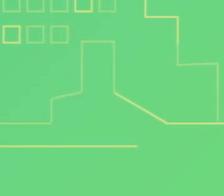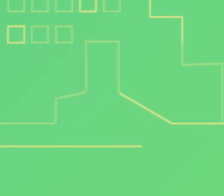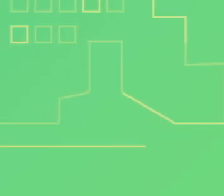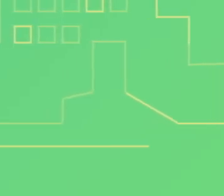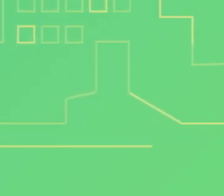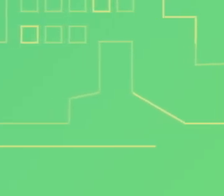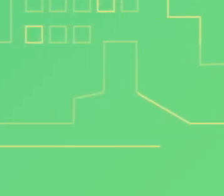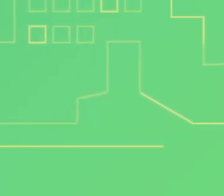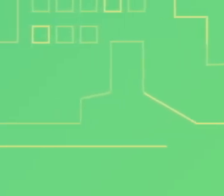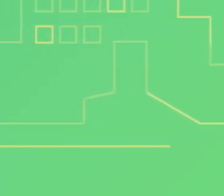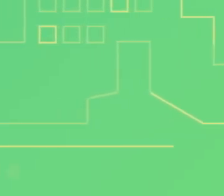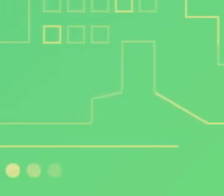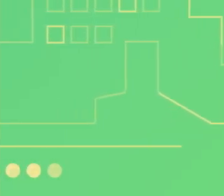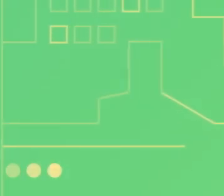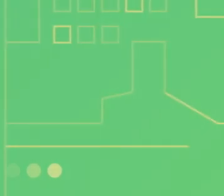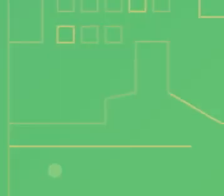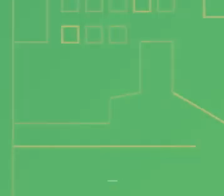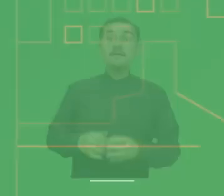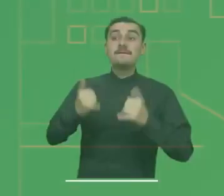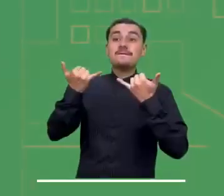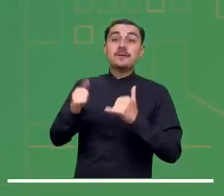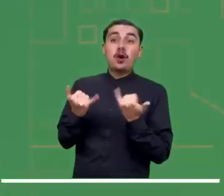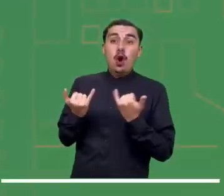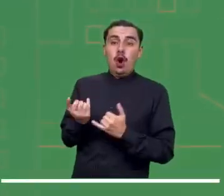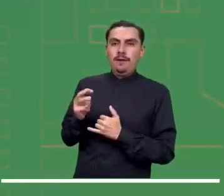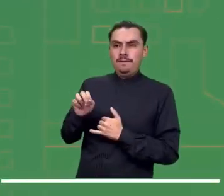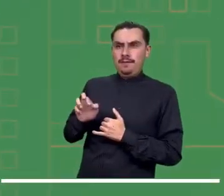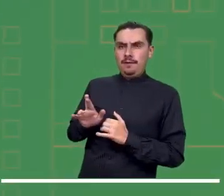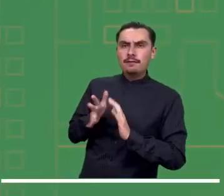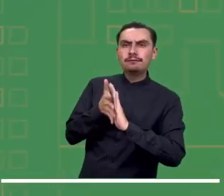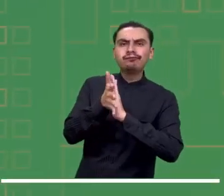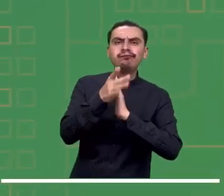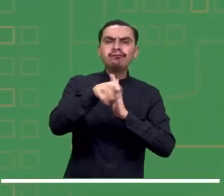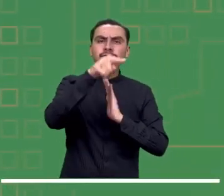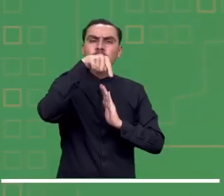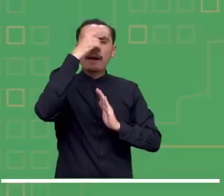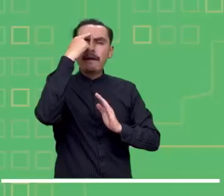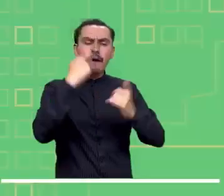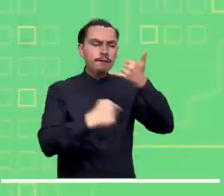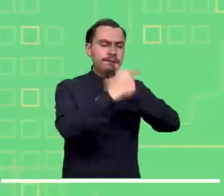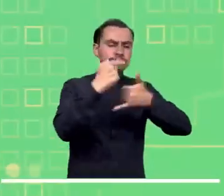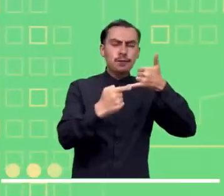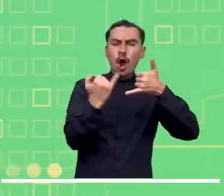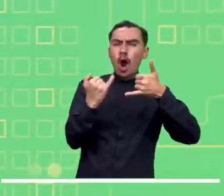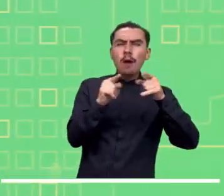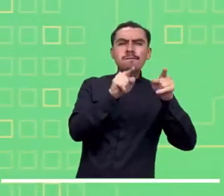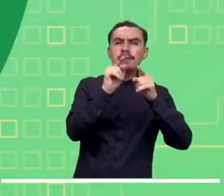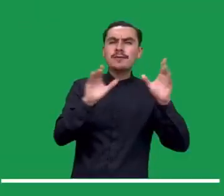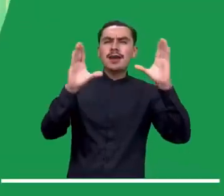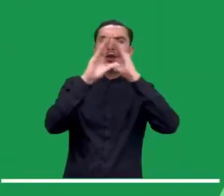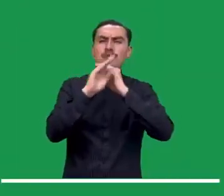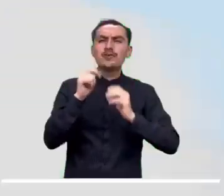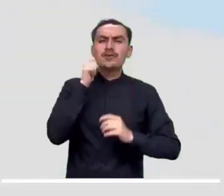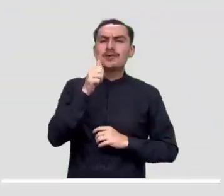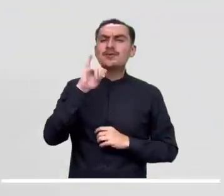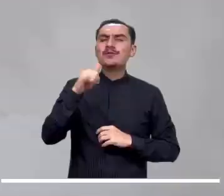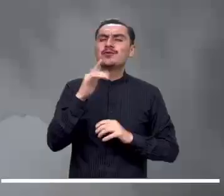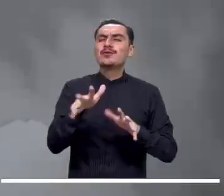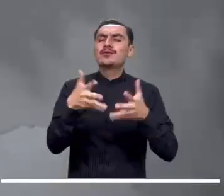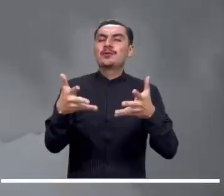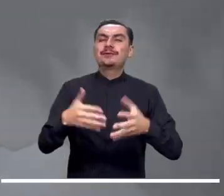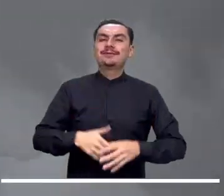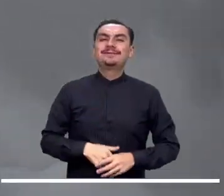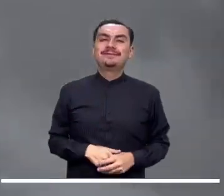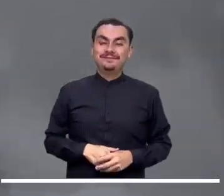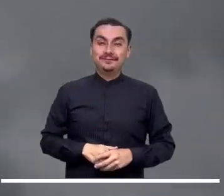Despedimos este miércoles con la actualización del reporte meteorológico para la noche y madrugada del jueves. En el Caribe